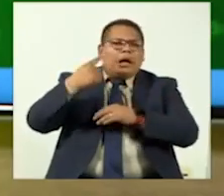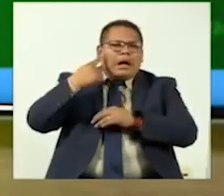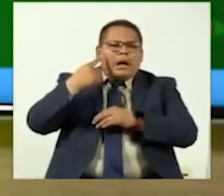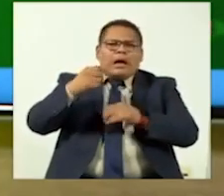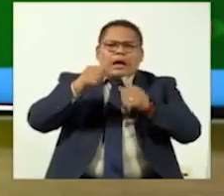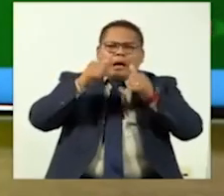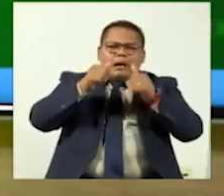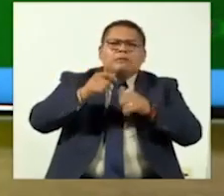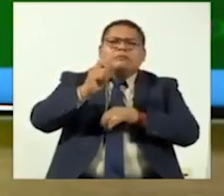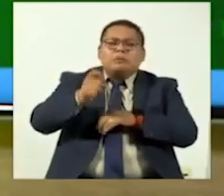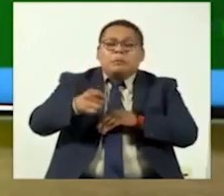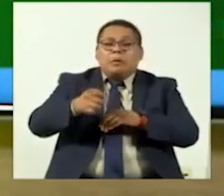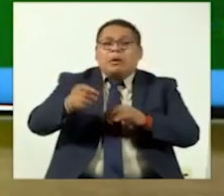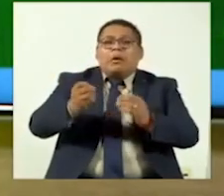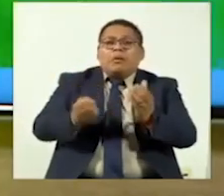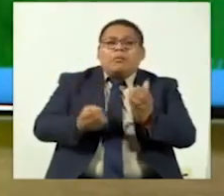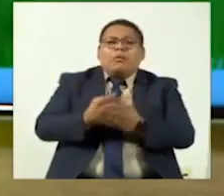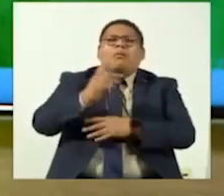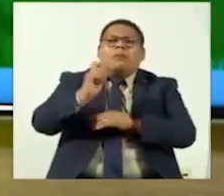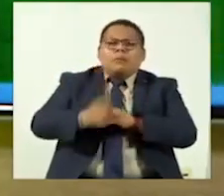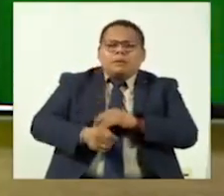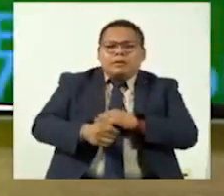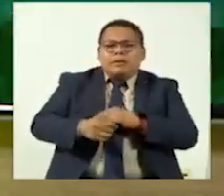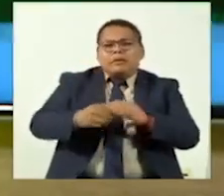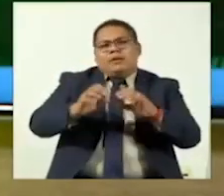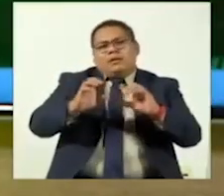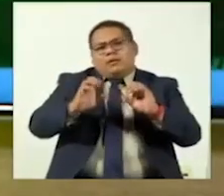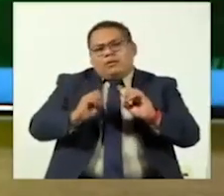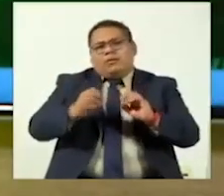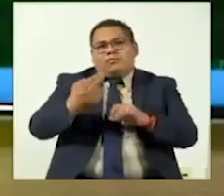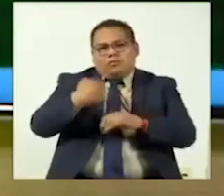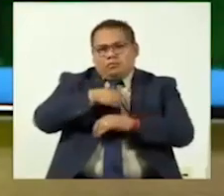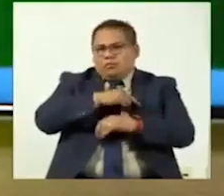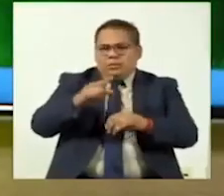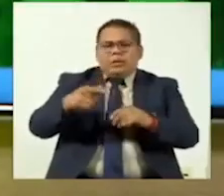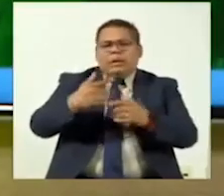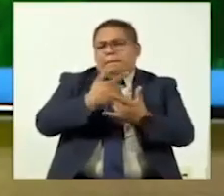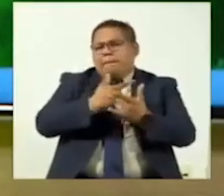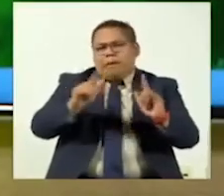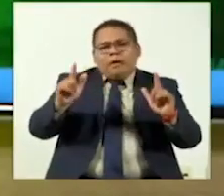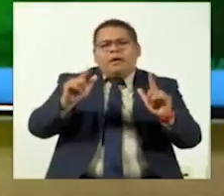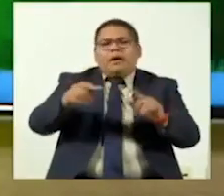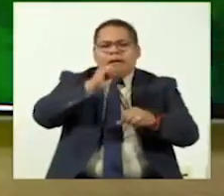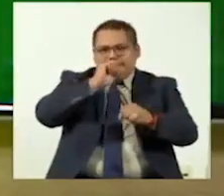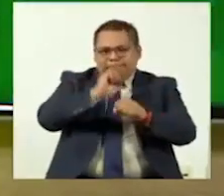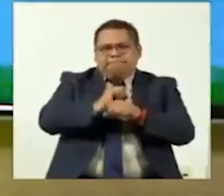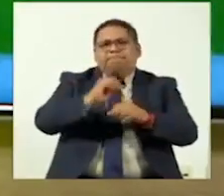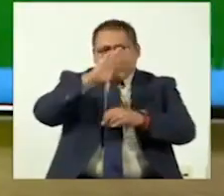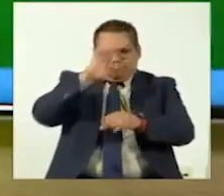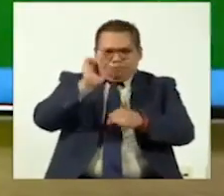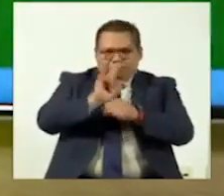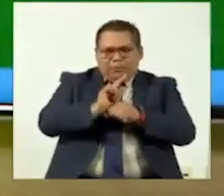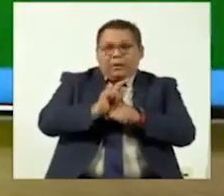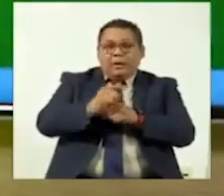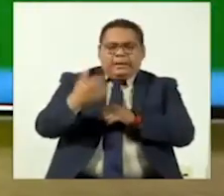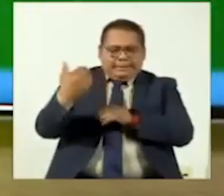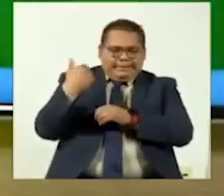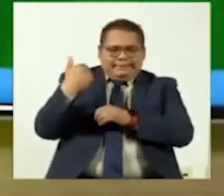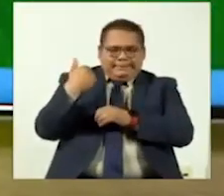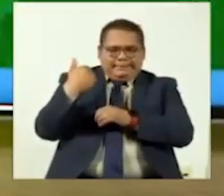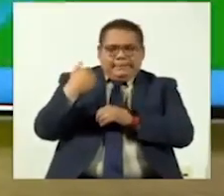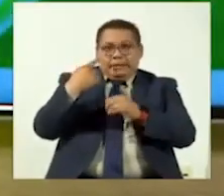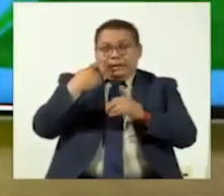diversos géneros? O bien, nosotros estamos abiertos en la Secretaría de Cultura a recibir propuestas. Hubo mucha gente que nos